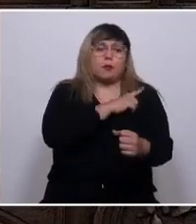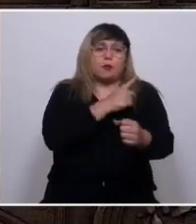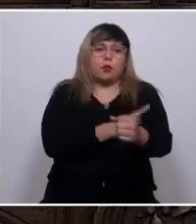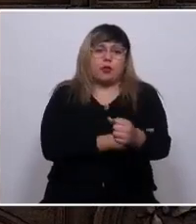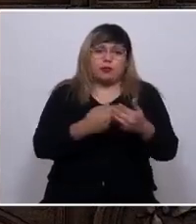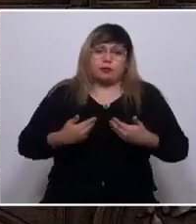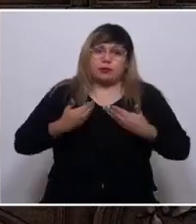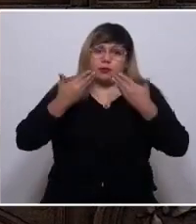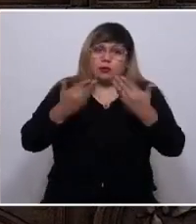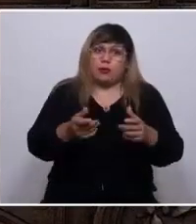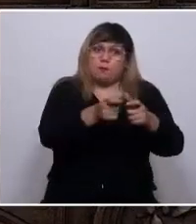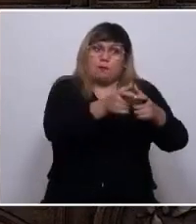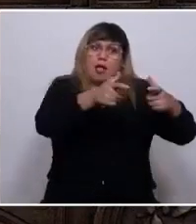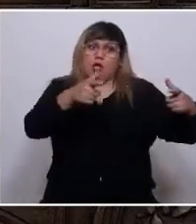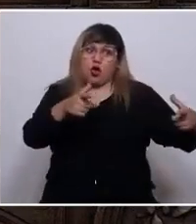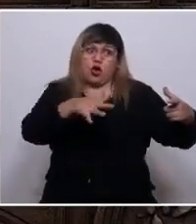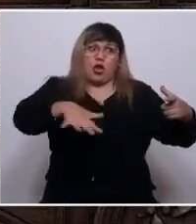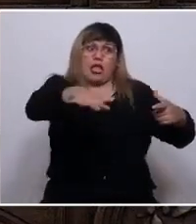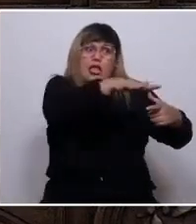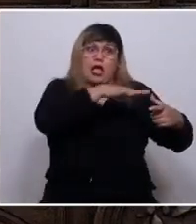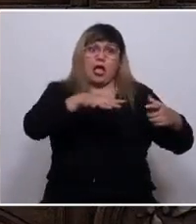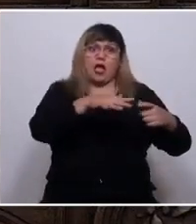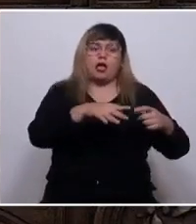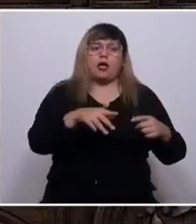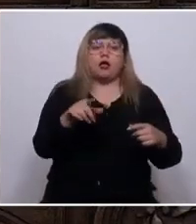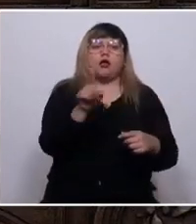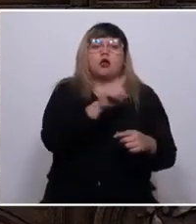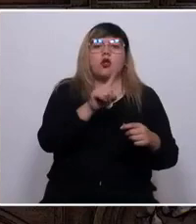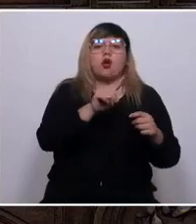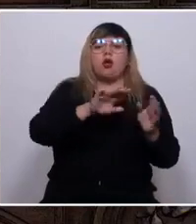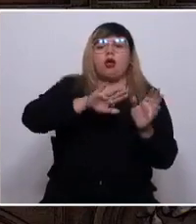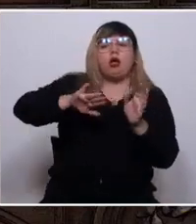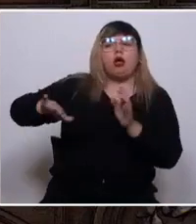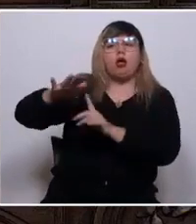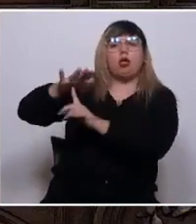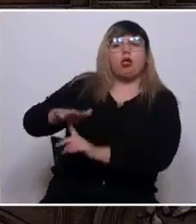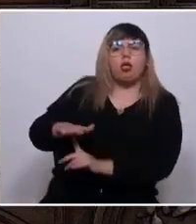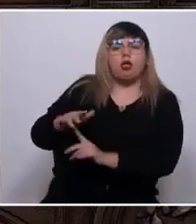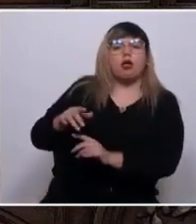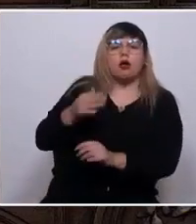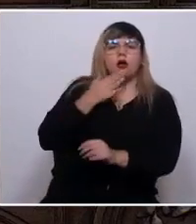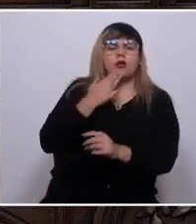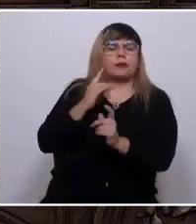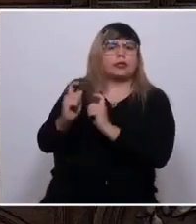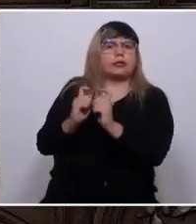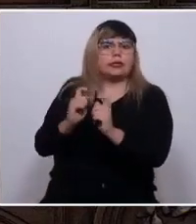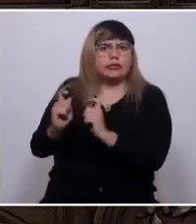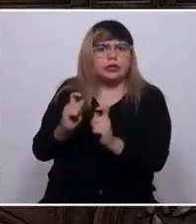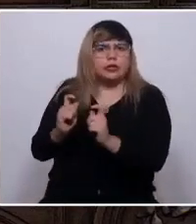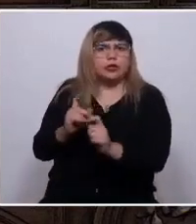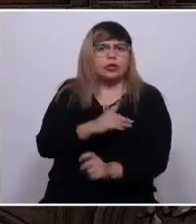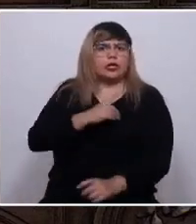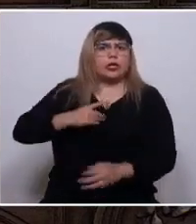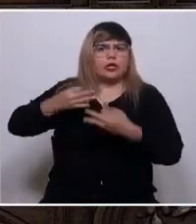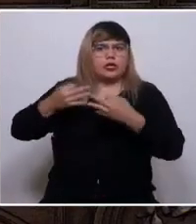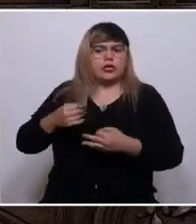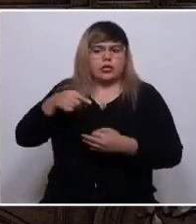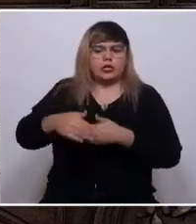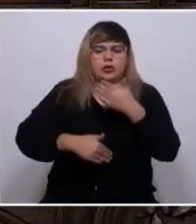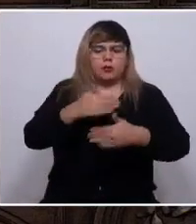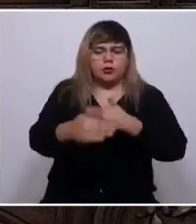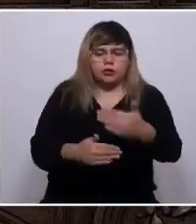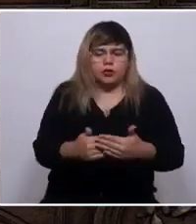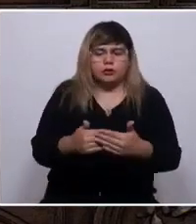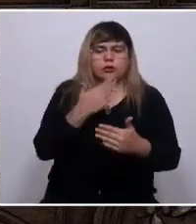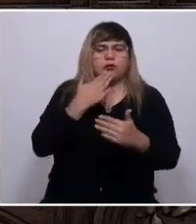otorga a una mayoría circunstancial no les nuble el juicio y no los haga poner en riesgo la legitimidad de este proceso y la